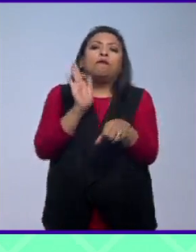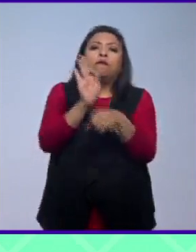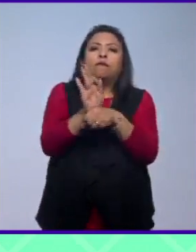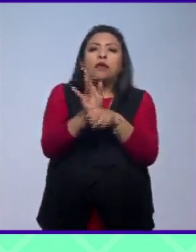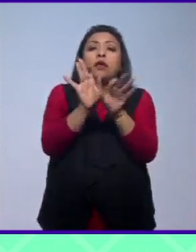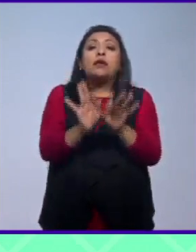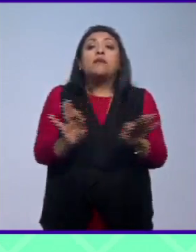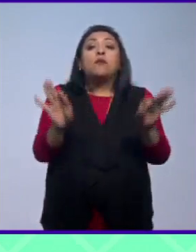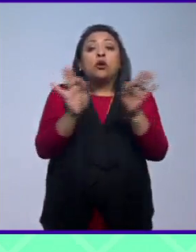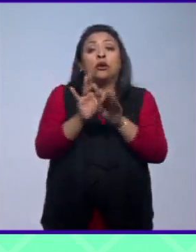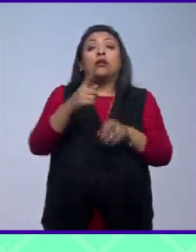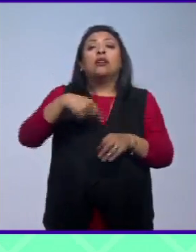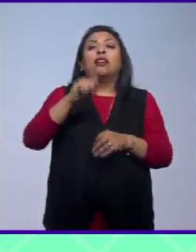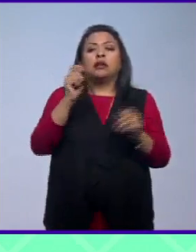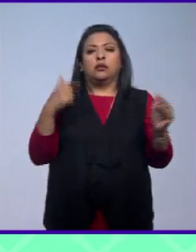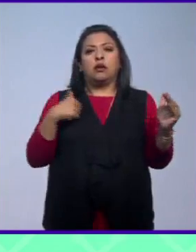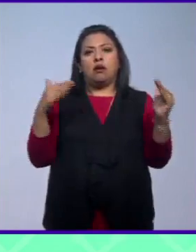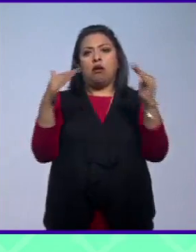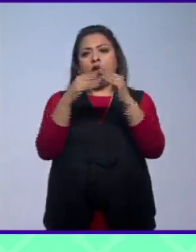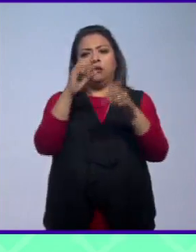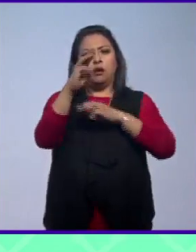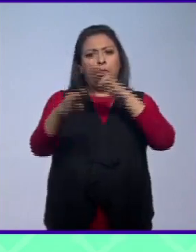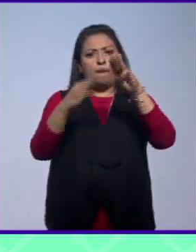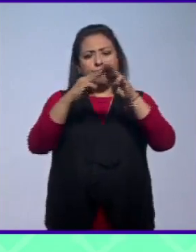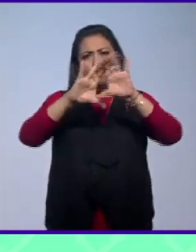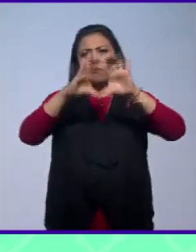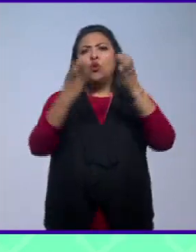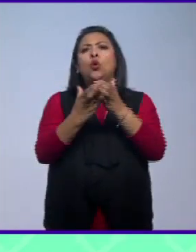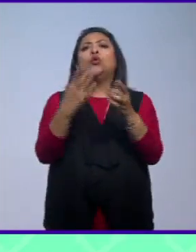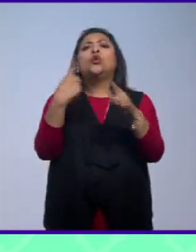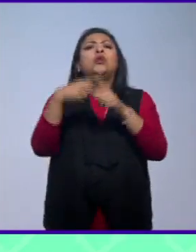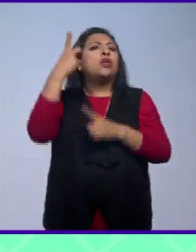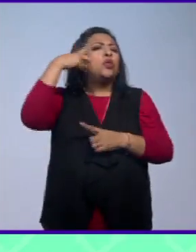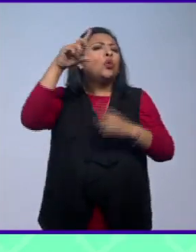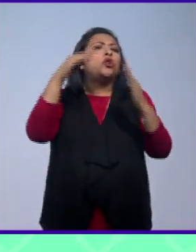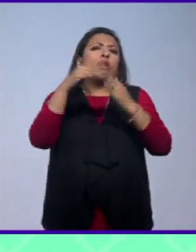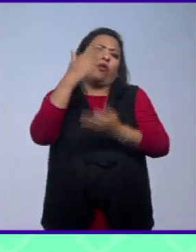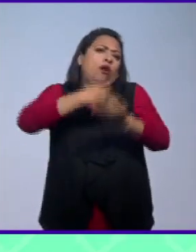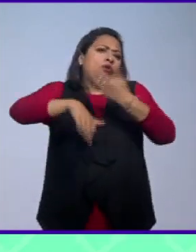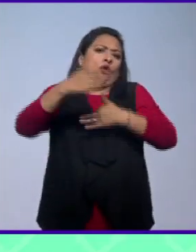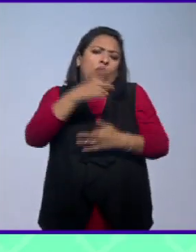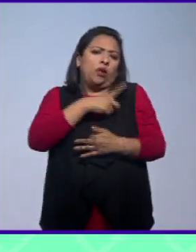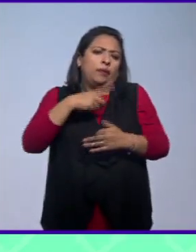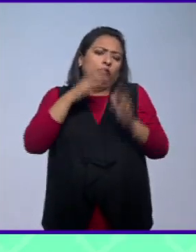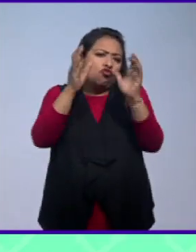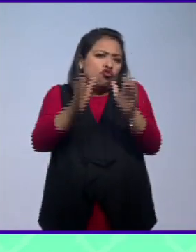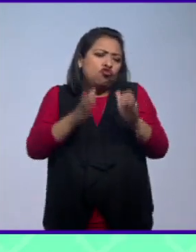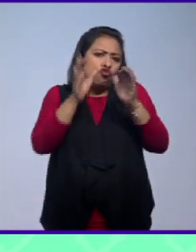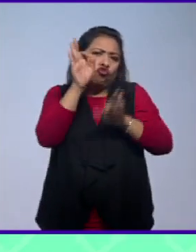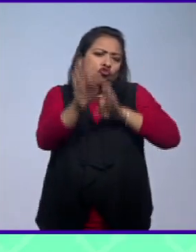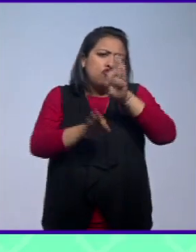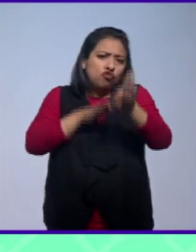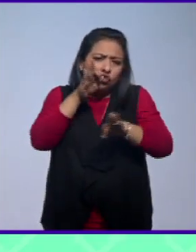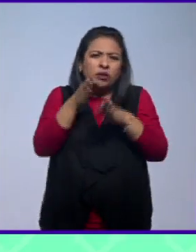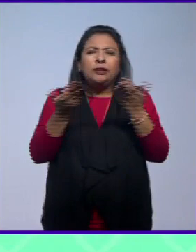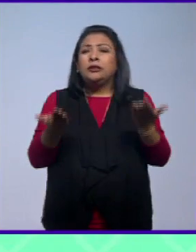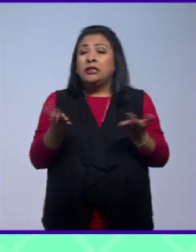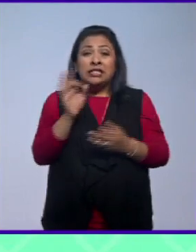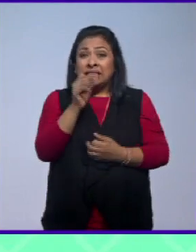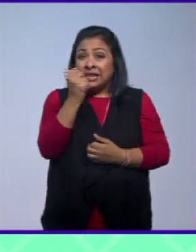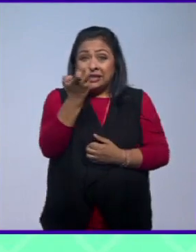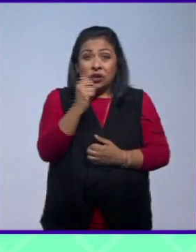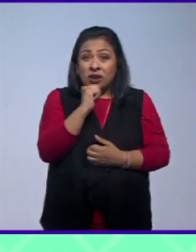importante para nosotros que es nuestra casa. El planeta es la casa de todos. Entonces, si no lo cuidamos, pues, ¿cómo te diré?